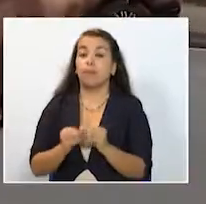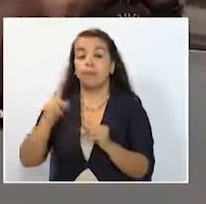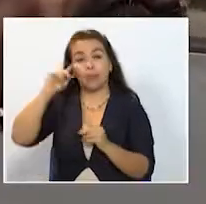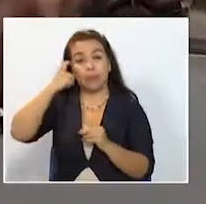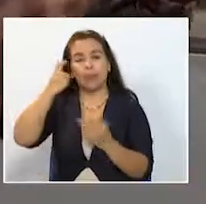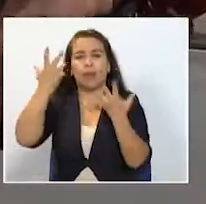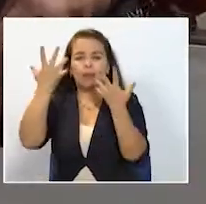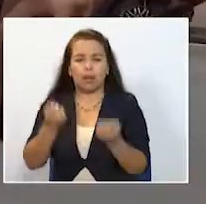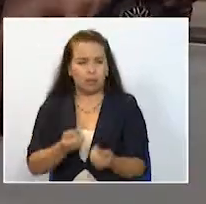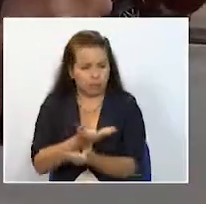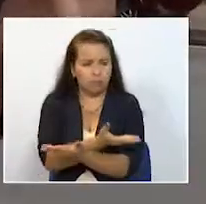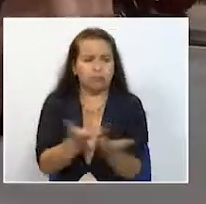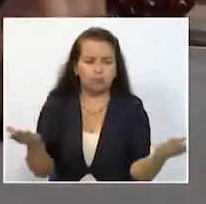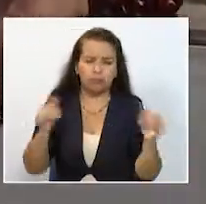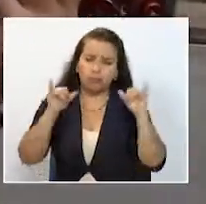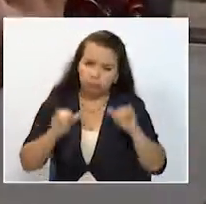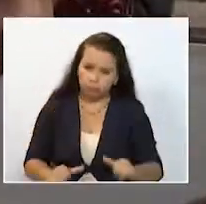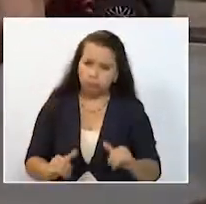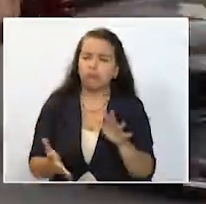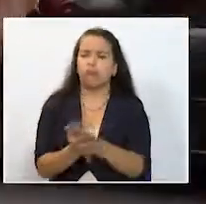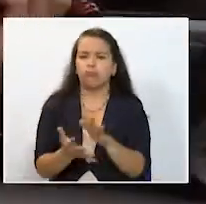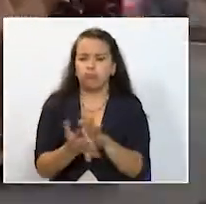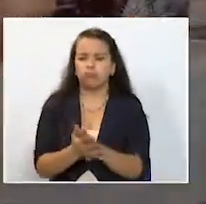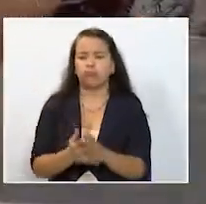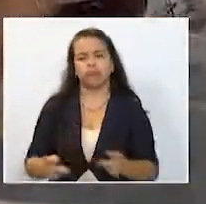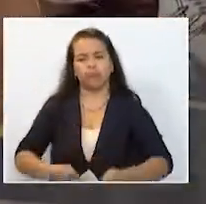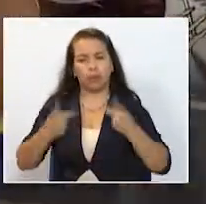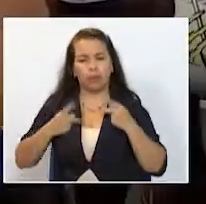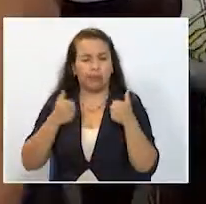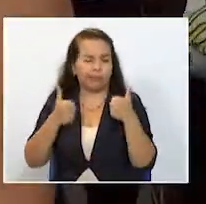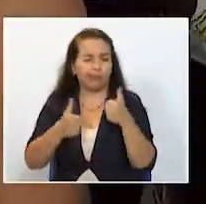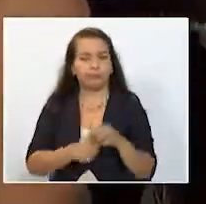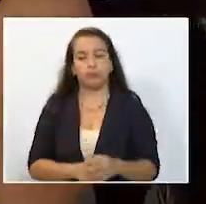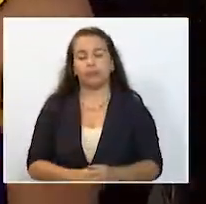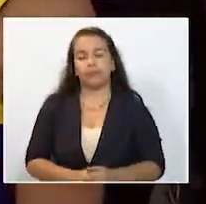dignificar su estadía en la trasnochadora querendona y morena